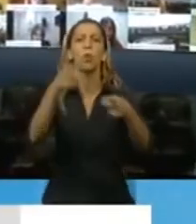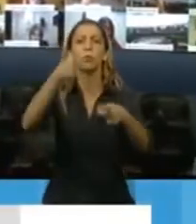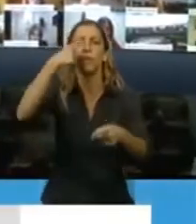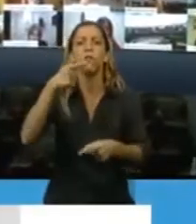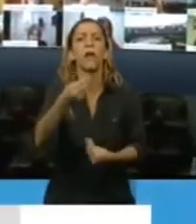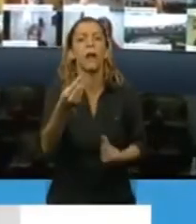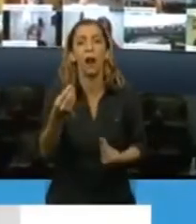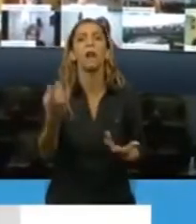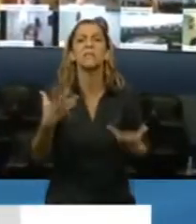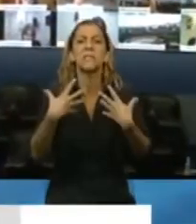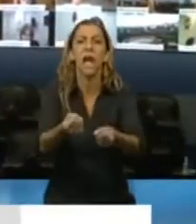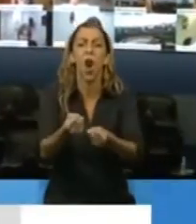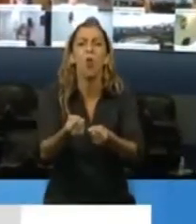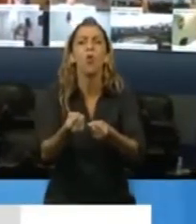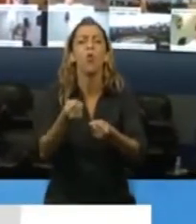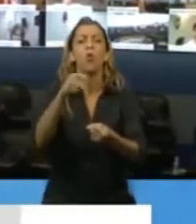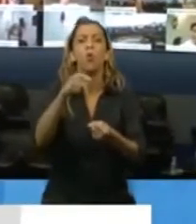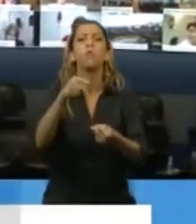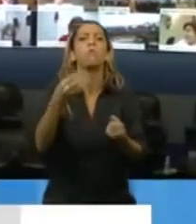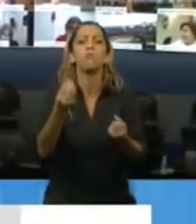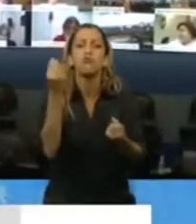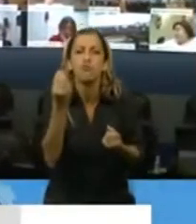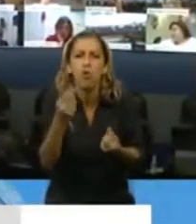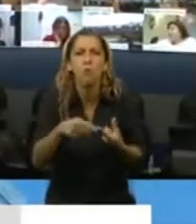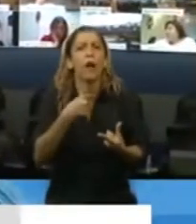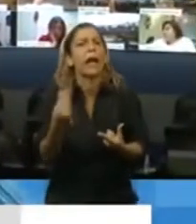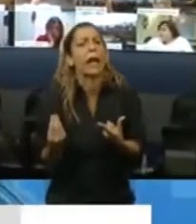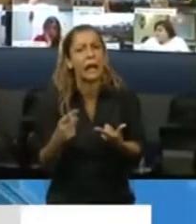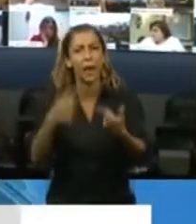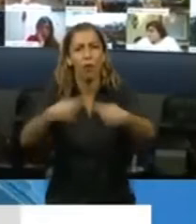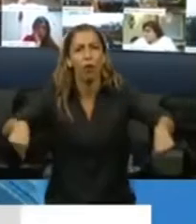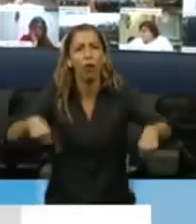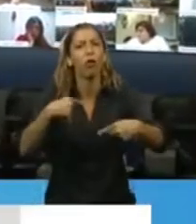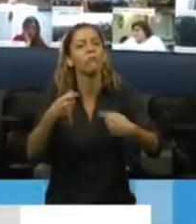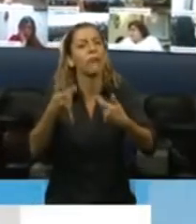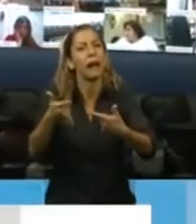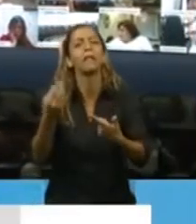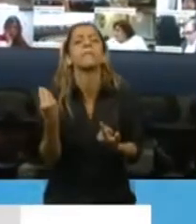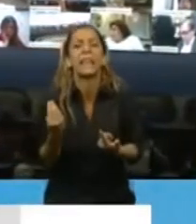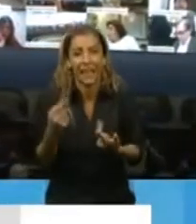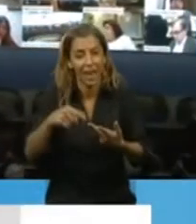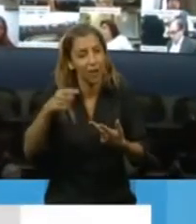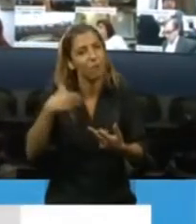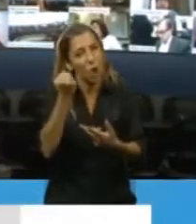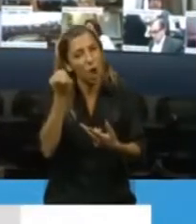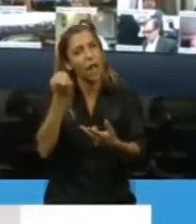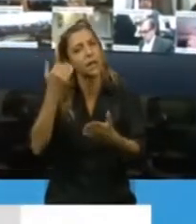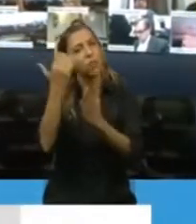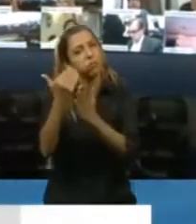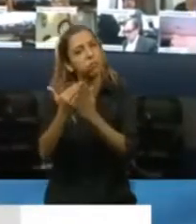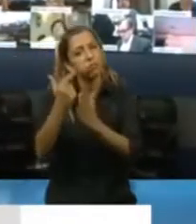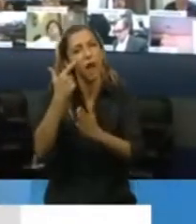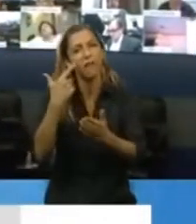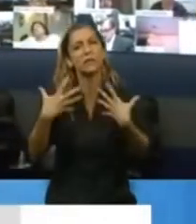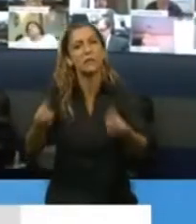a lograr, con qué recursos. La salud en el centro de la escena en esta pandemia ha desnudado todas